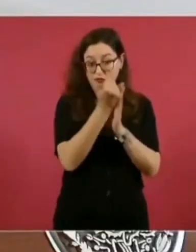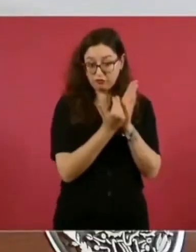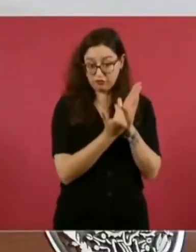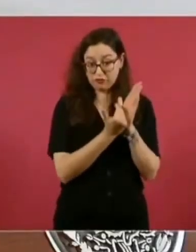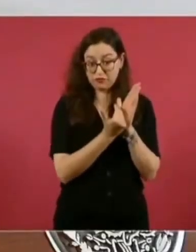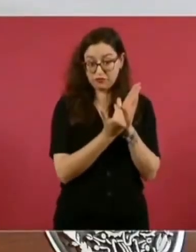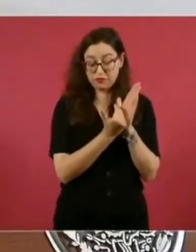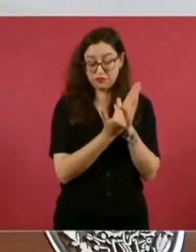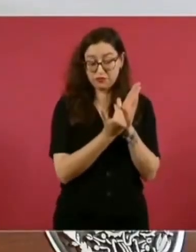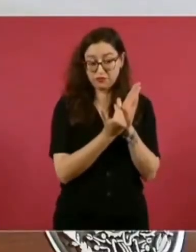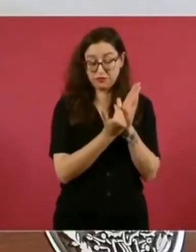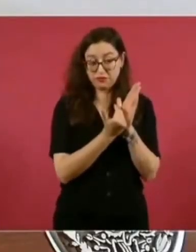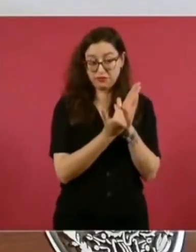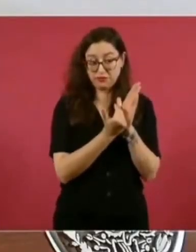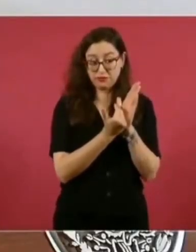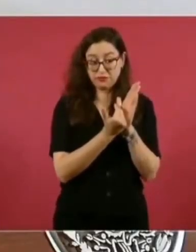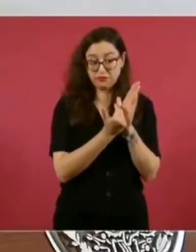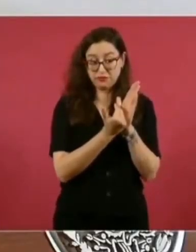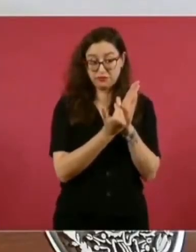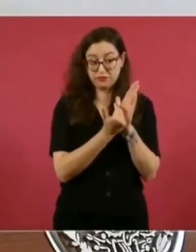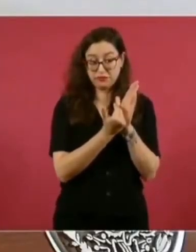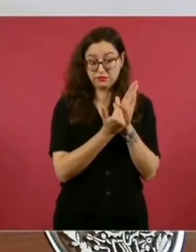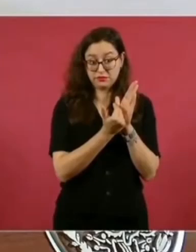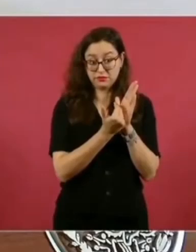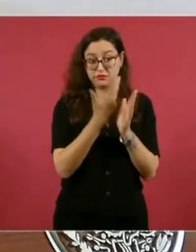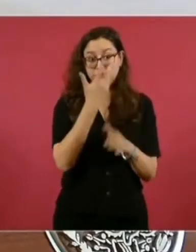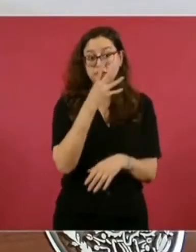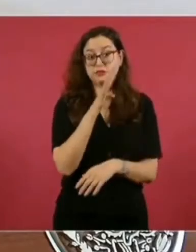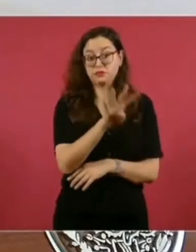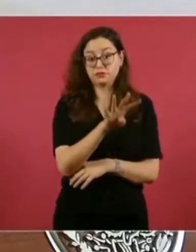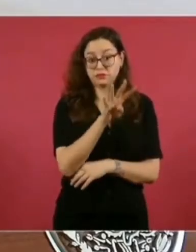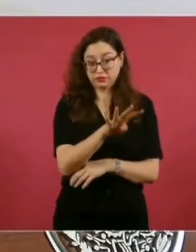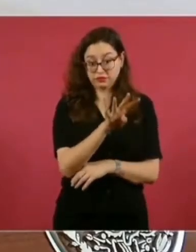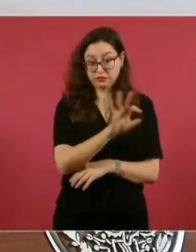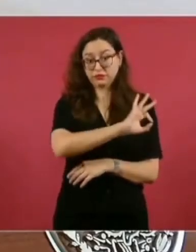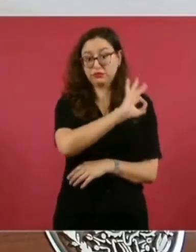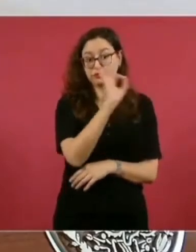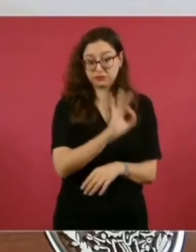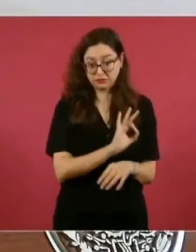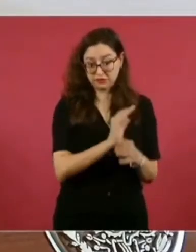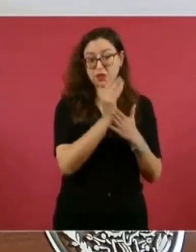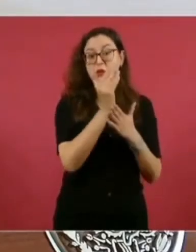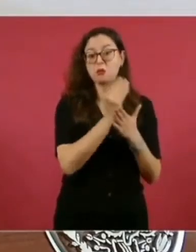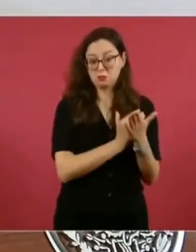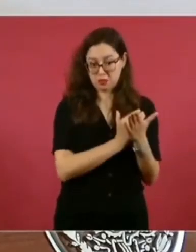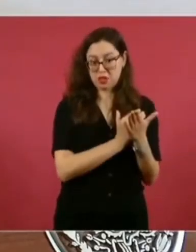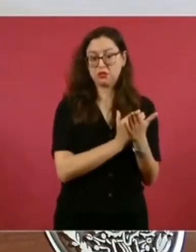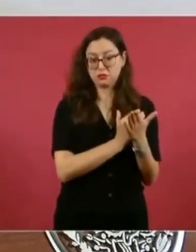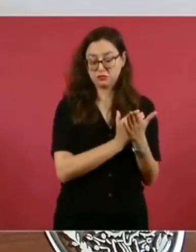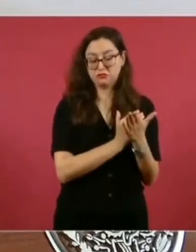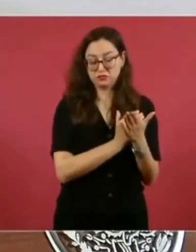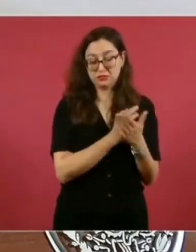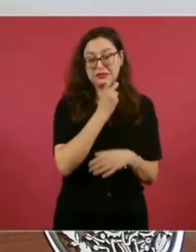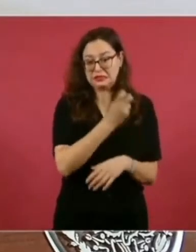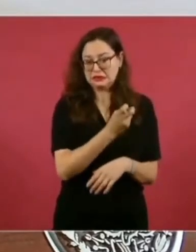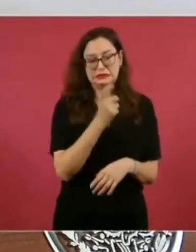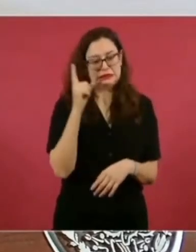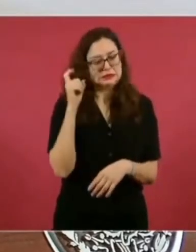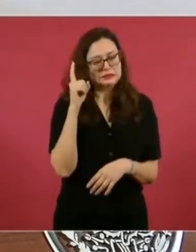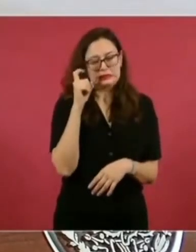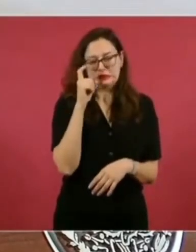del 19 por ciento, es lo que más nos ha costado,